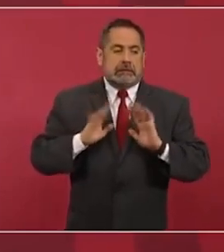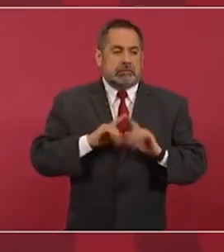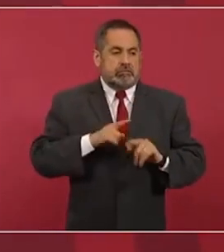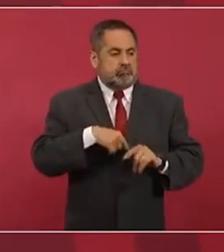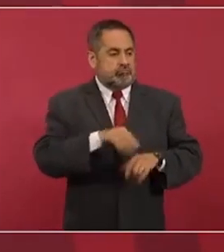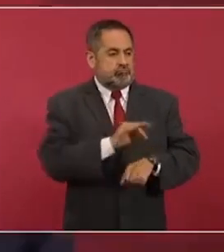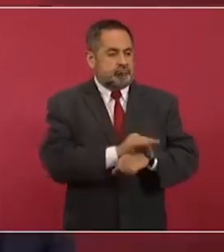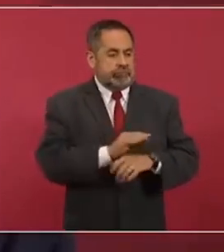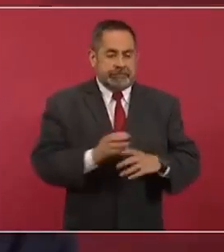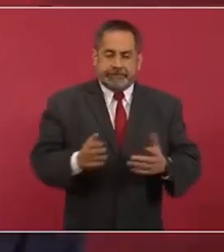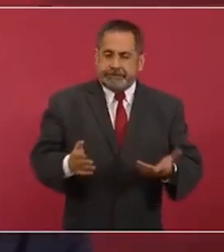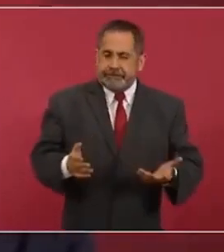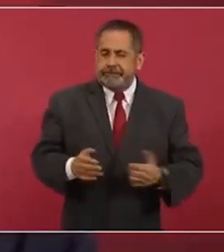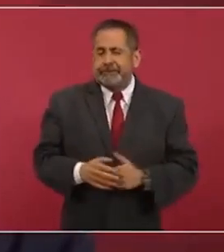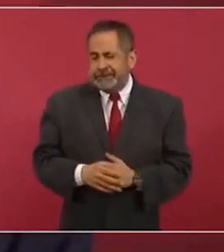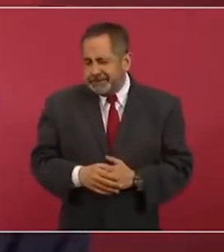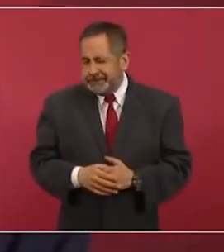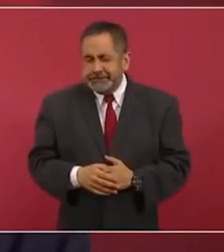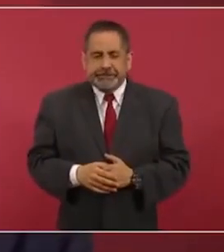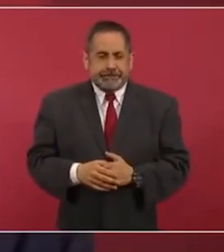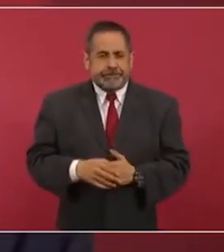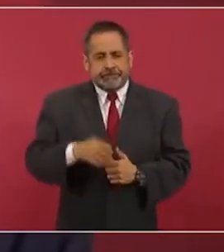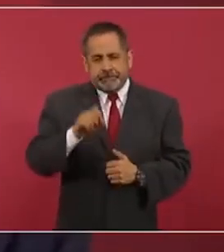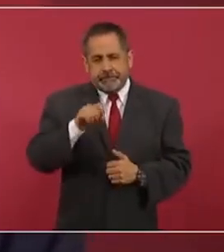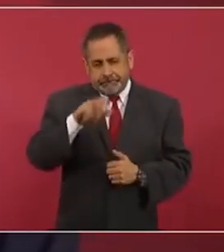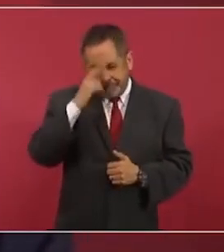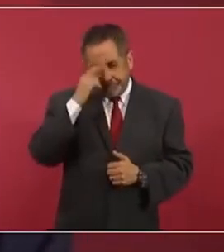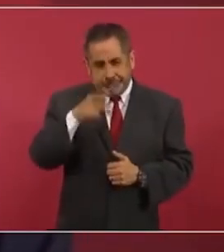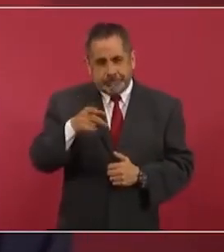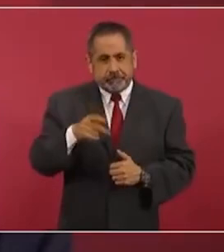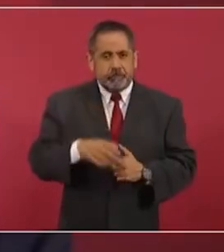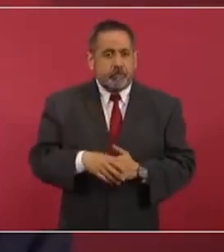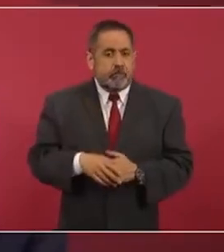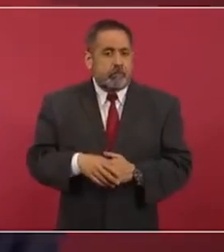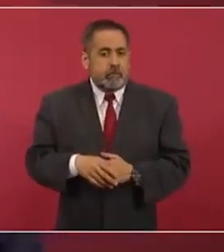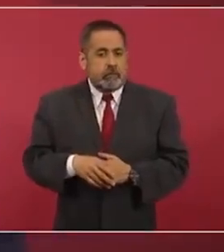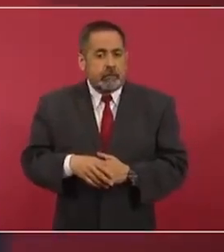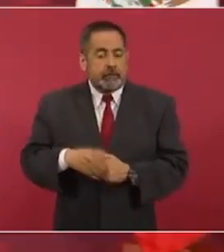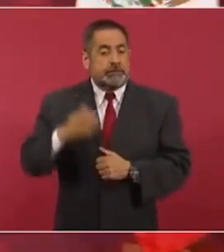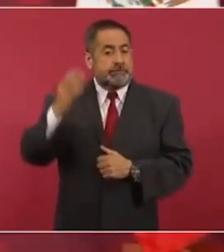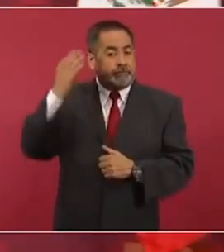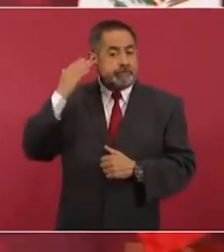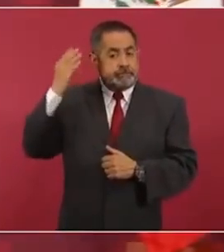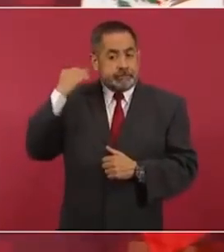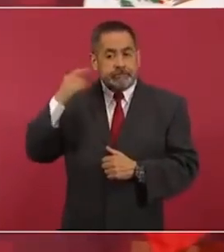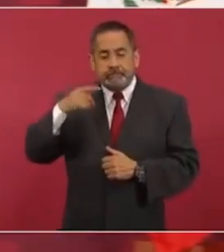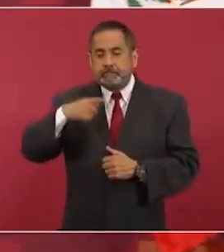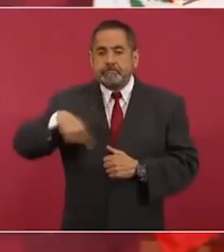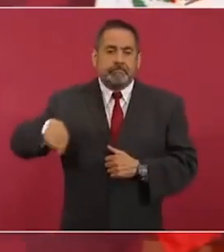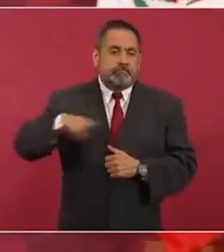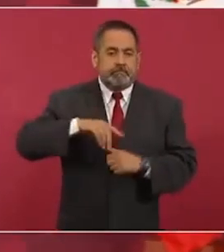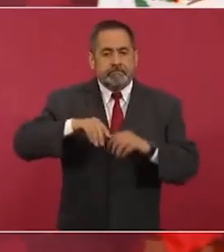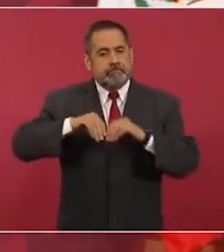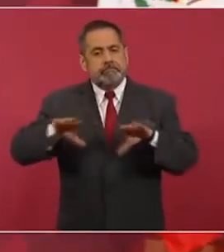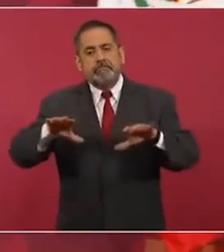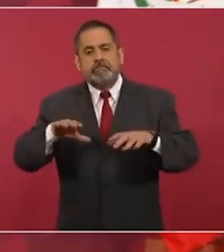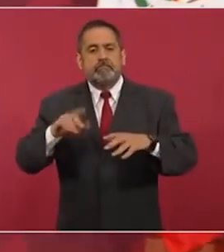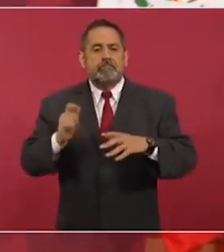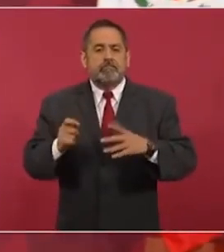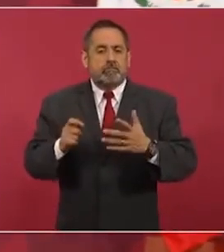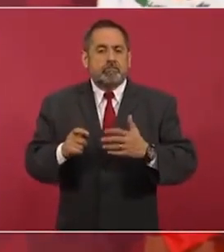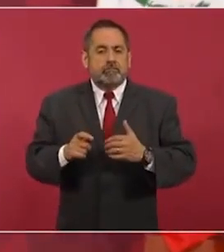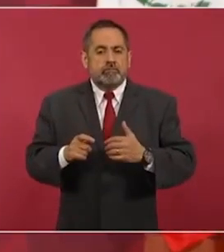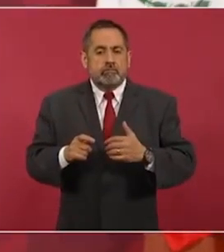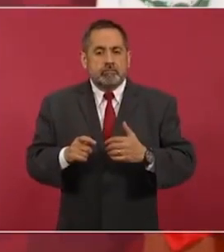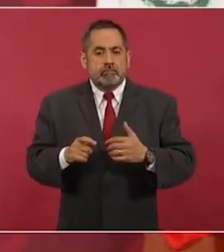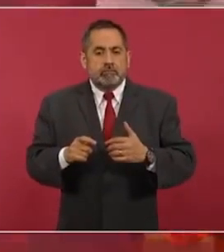Se llegó al extremo de que antes los medios estaban al servicio de